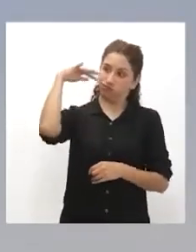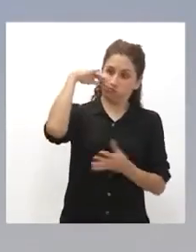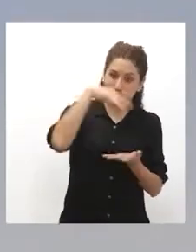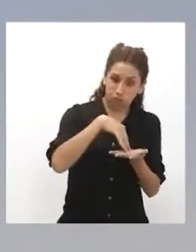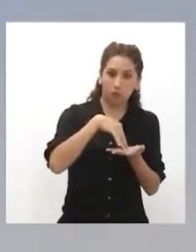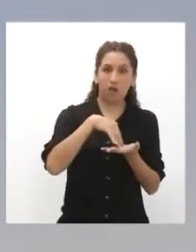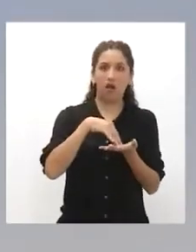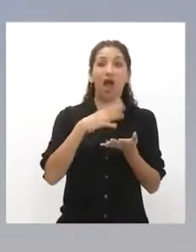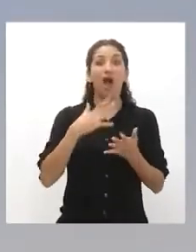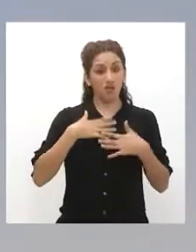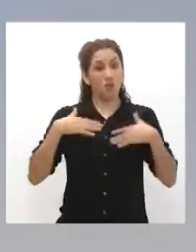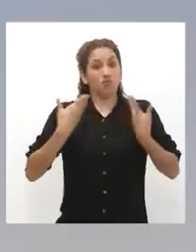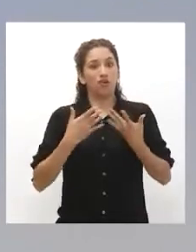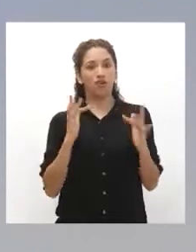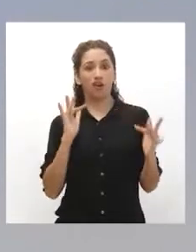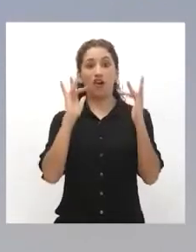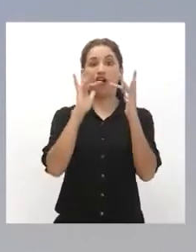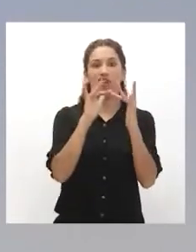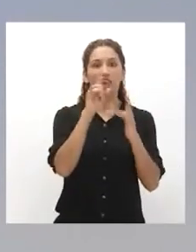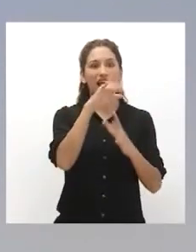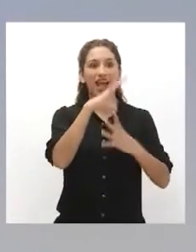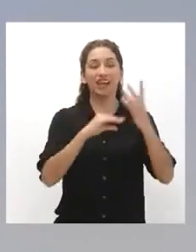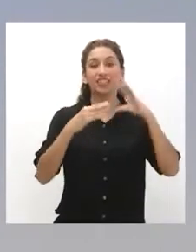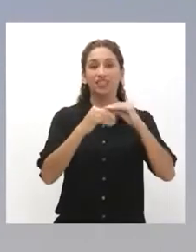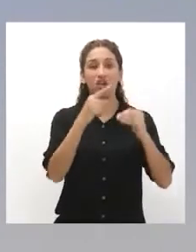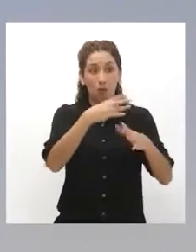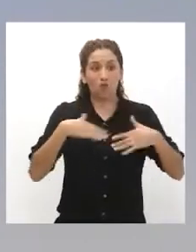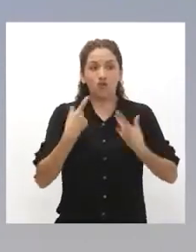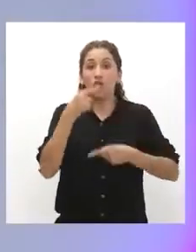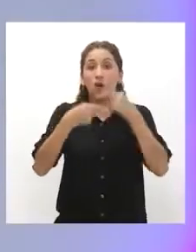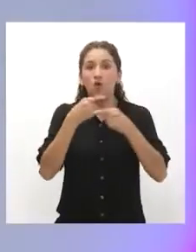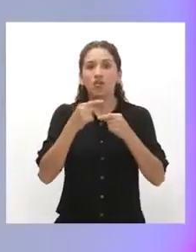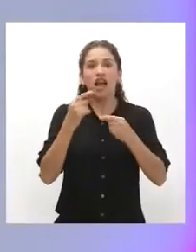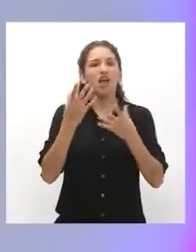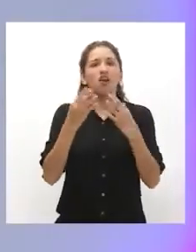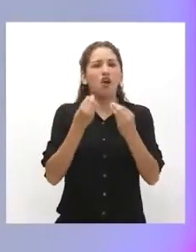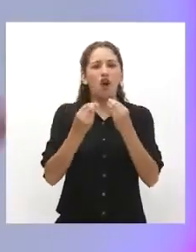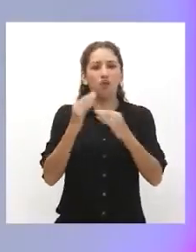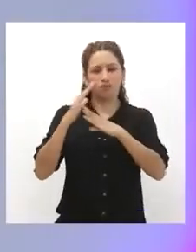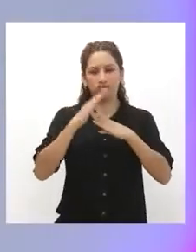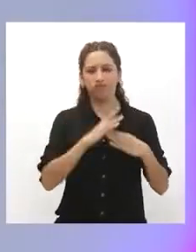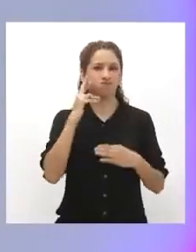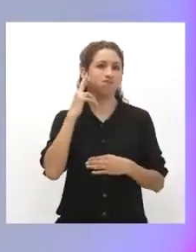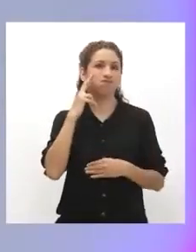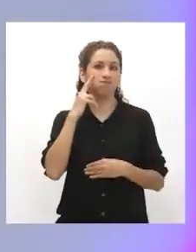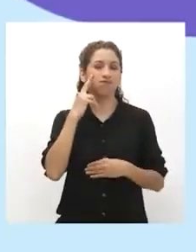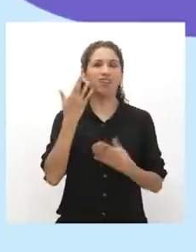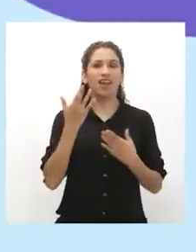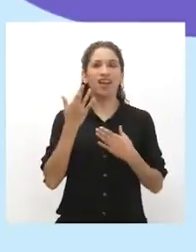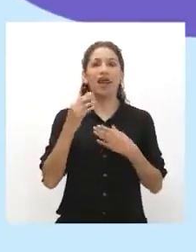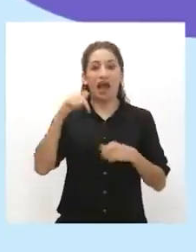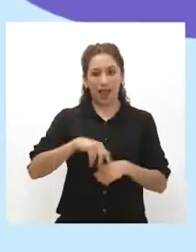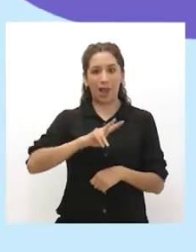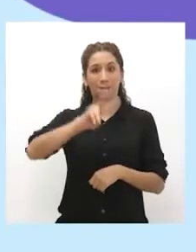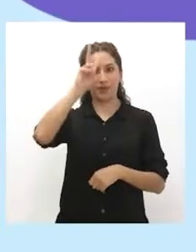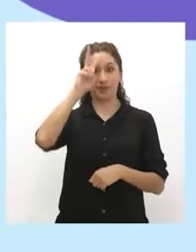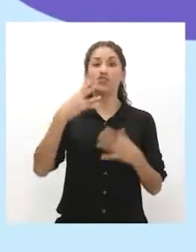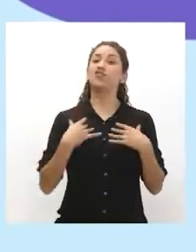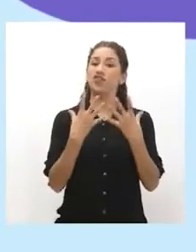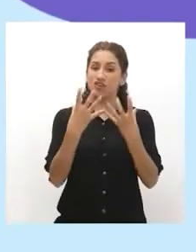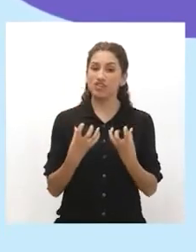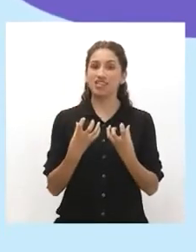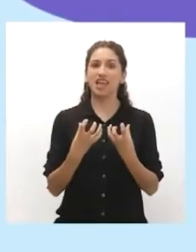contactarme con un historiador para que nos hable de los orígenes del racismo en el Perú. Genial. Vamos a llamarlo. A mí me gustaría